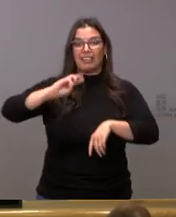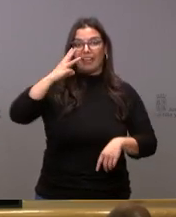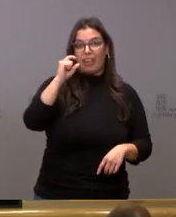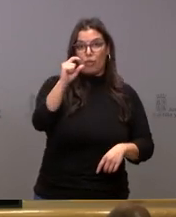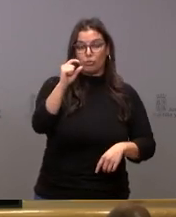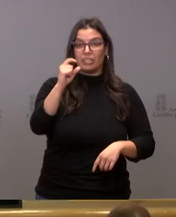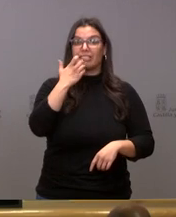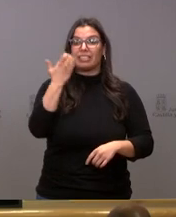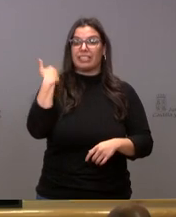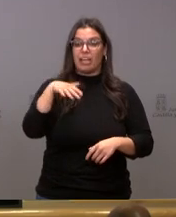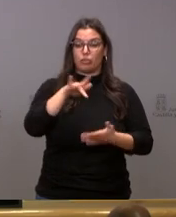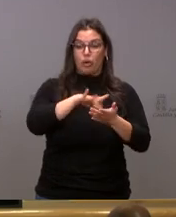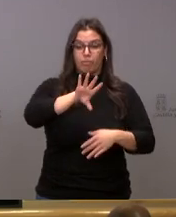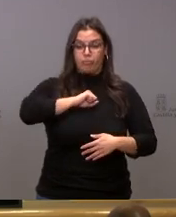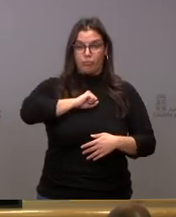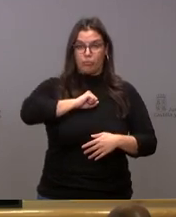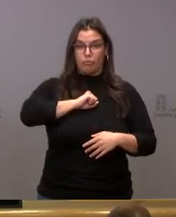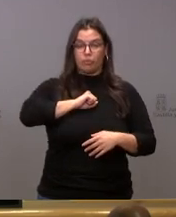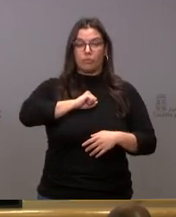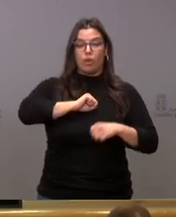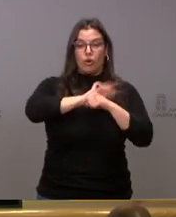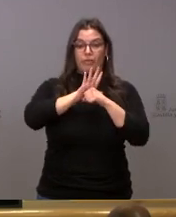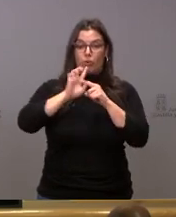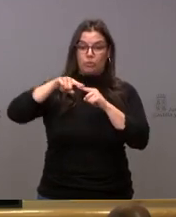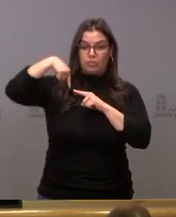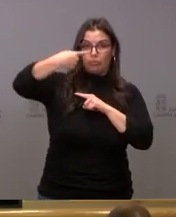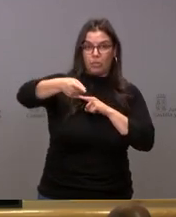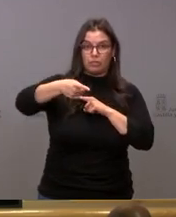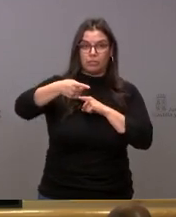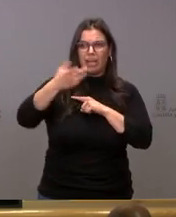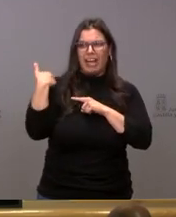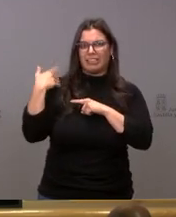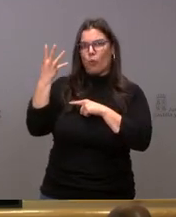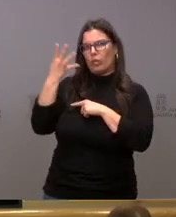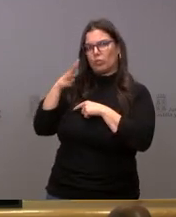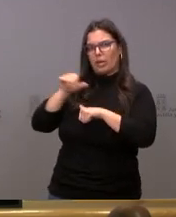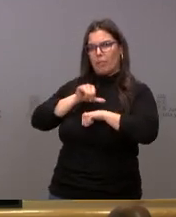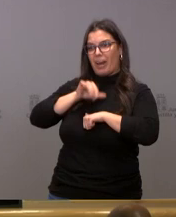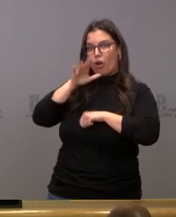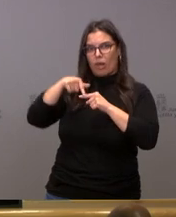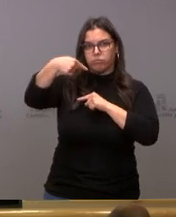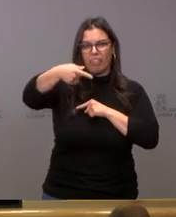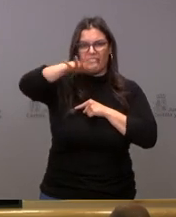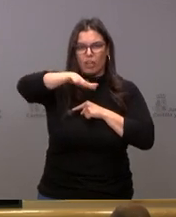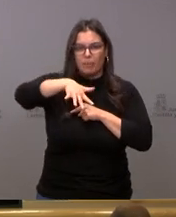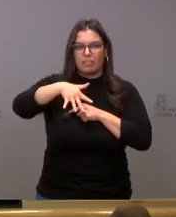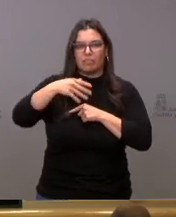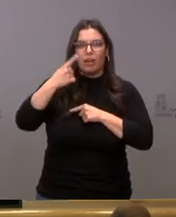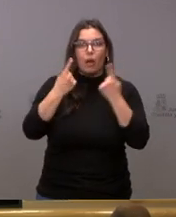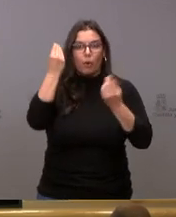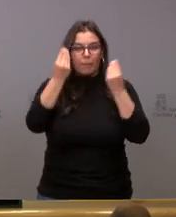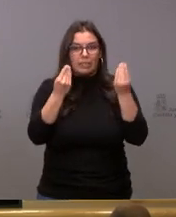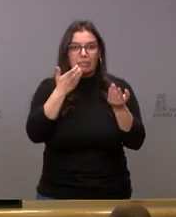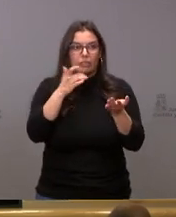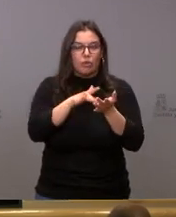dosis tras haber pasado una infección? La horquilla es muy amplia, se ha pasado de cuatro semanas a cinco meses. Hay quien se preguntará, quien se haya puesto